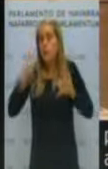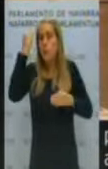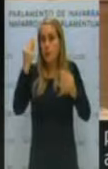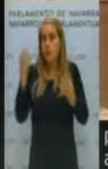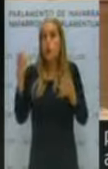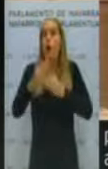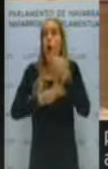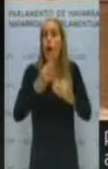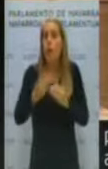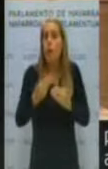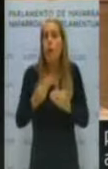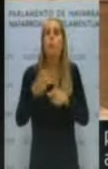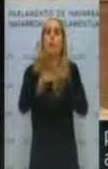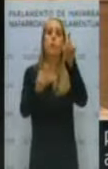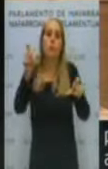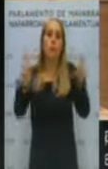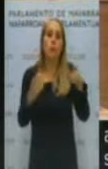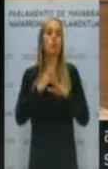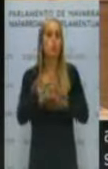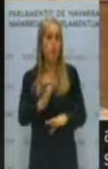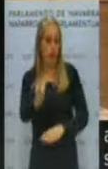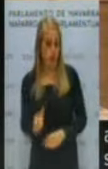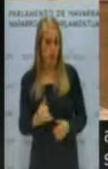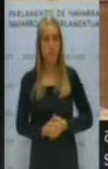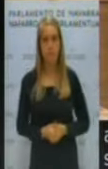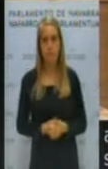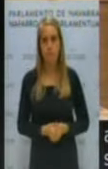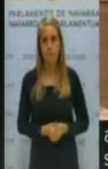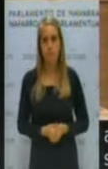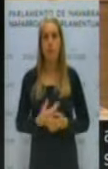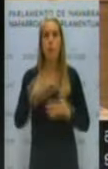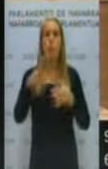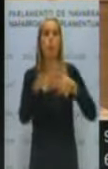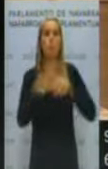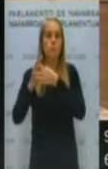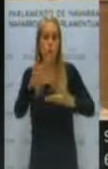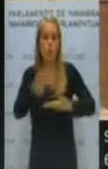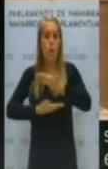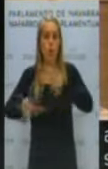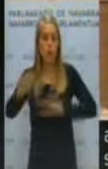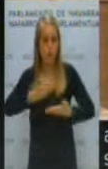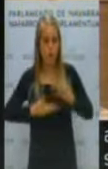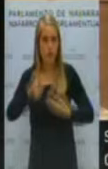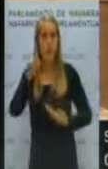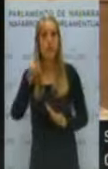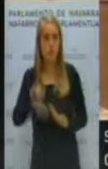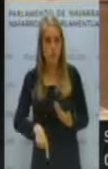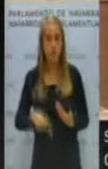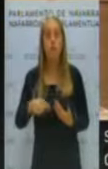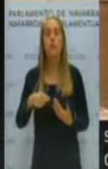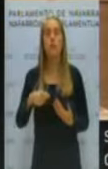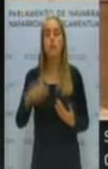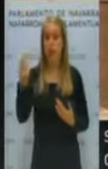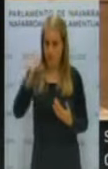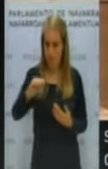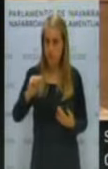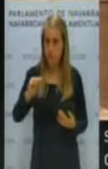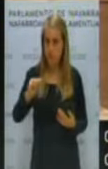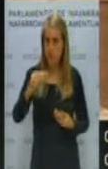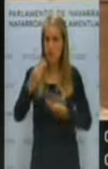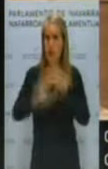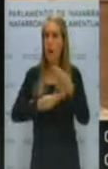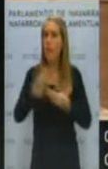cuando se tenga el número de efectivos suficientes, de una manera coordinada. Y, sobre todo, además, hay que hacerlo